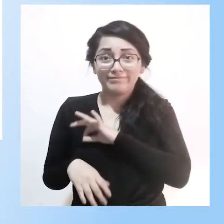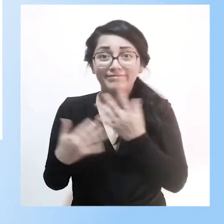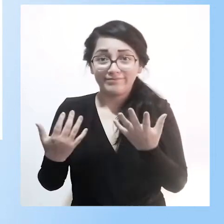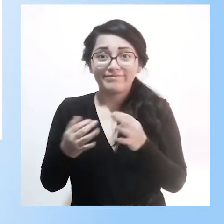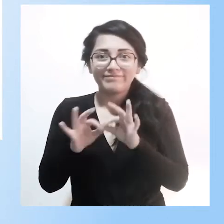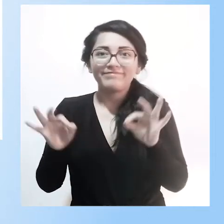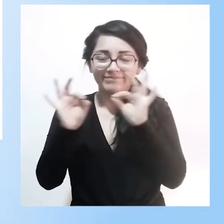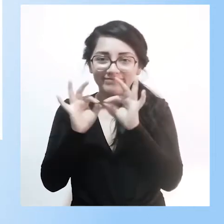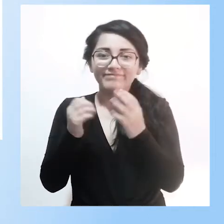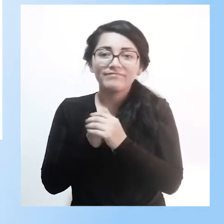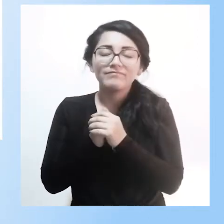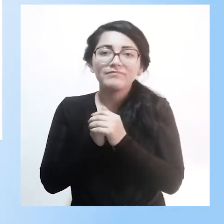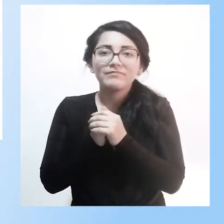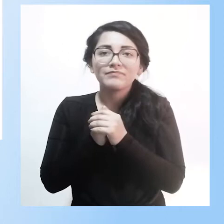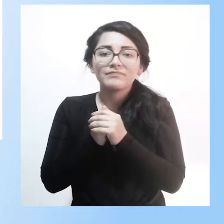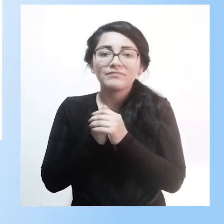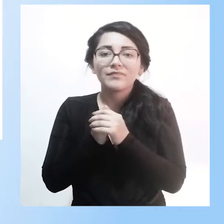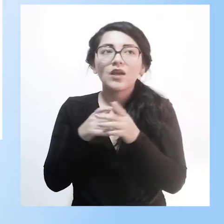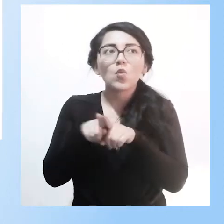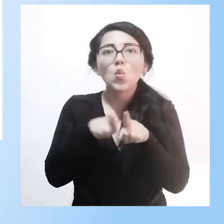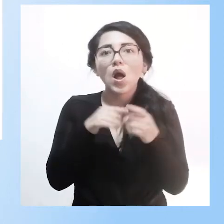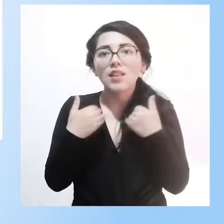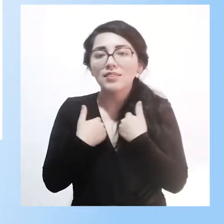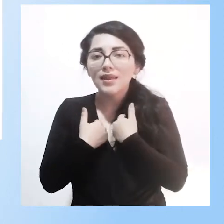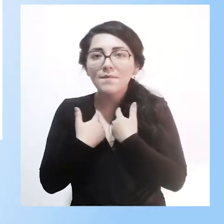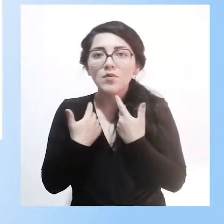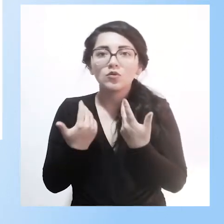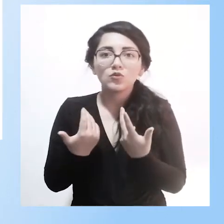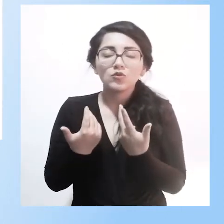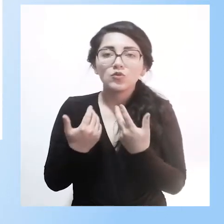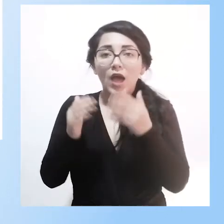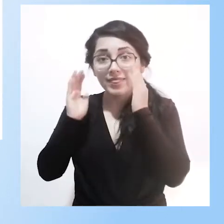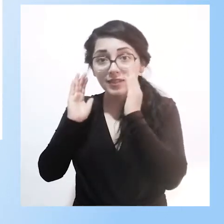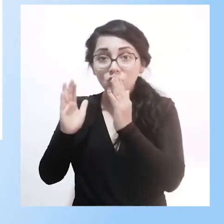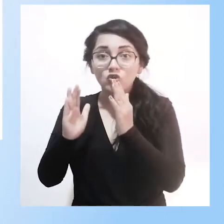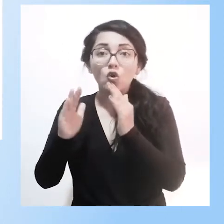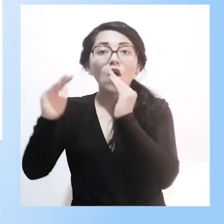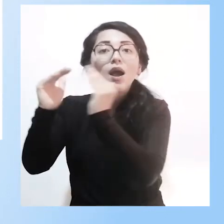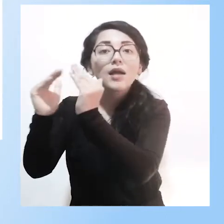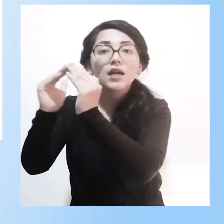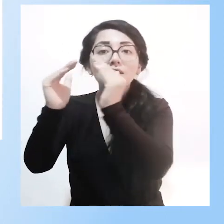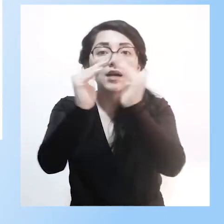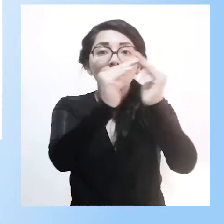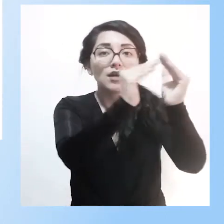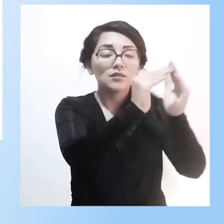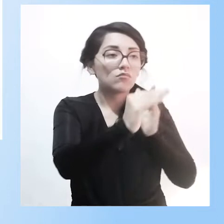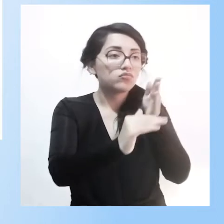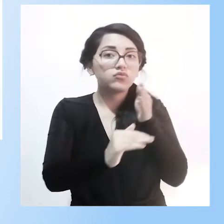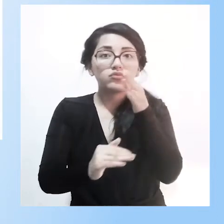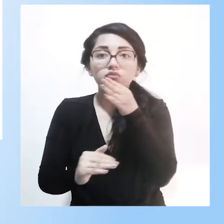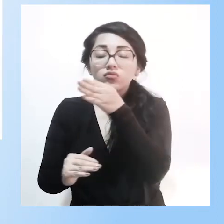También tenemos la atención domiciliaria cuando